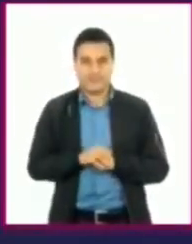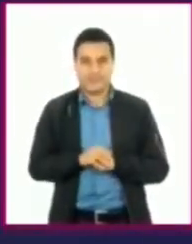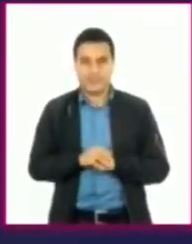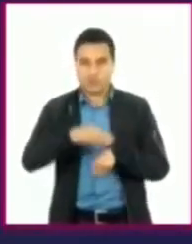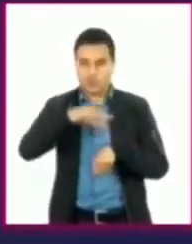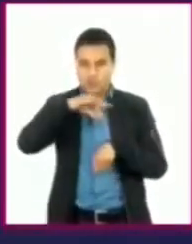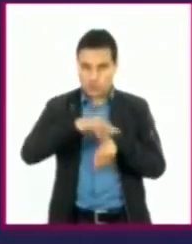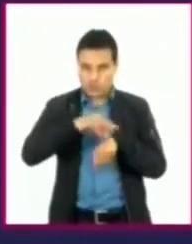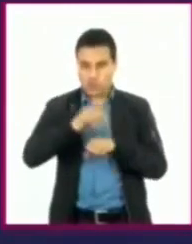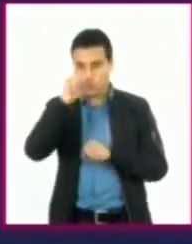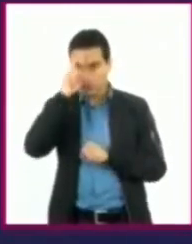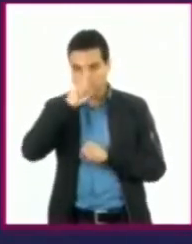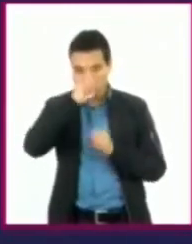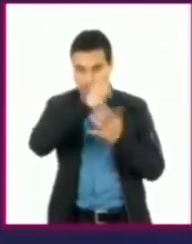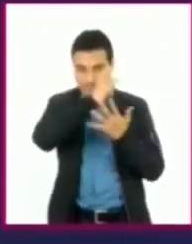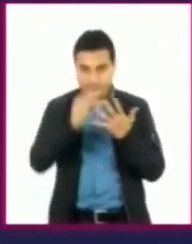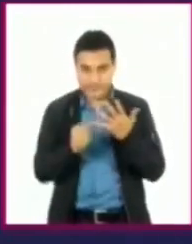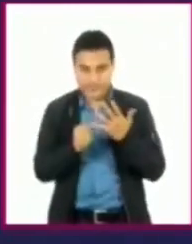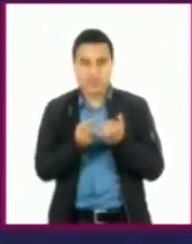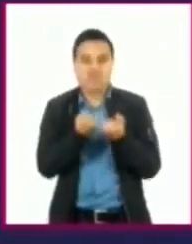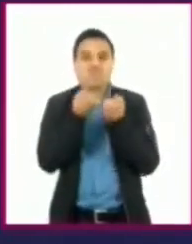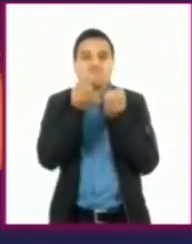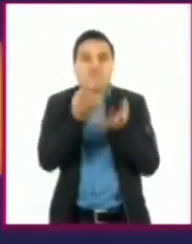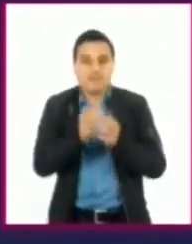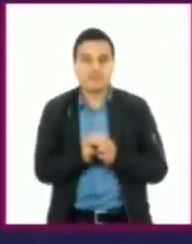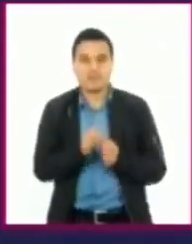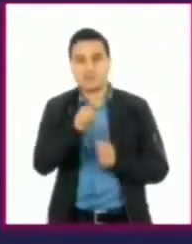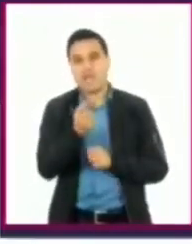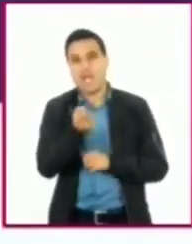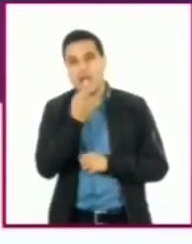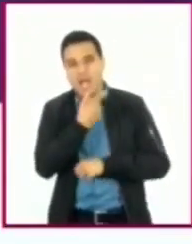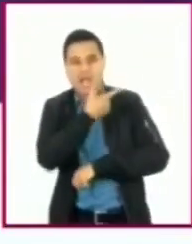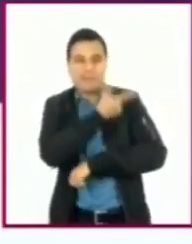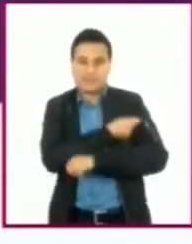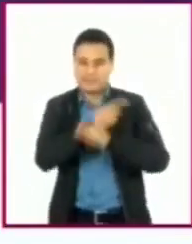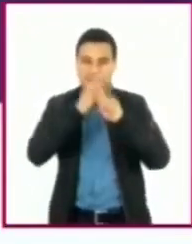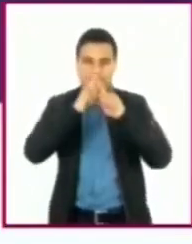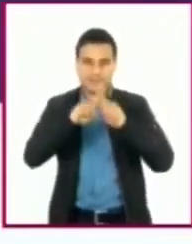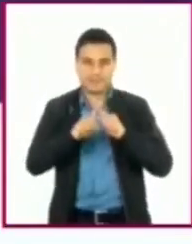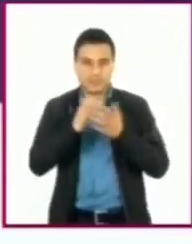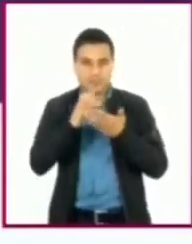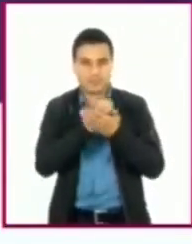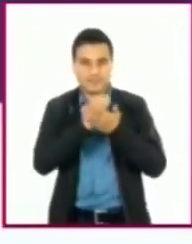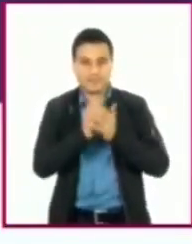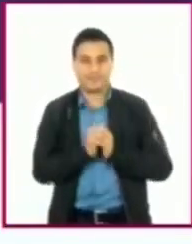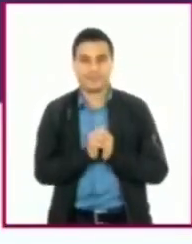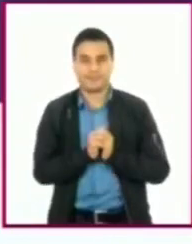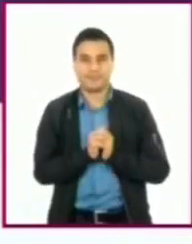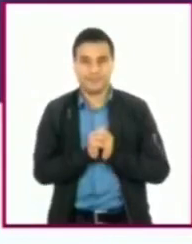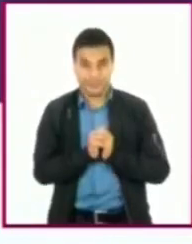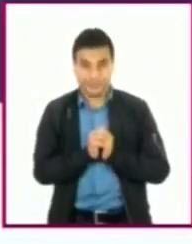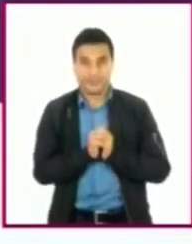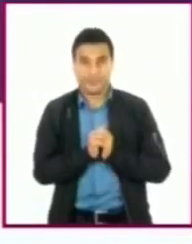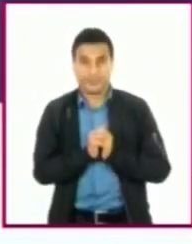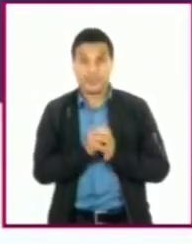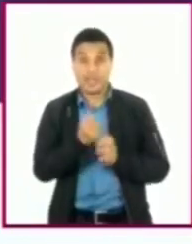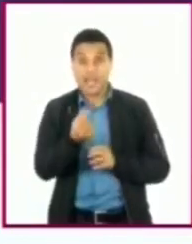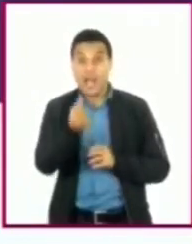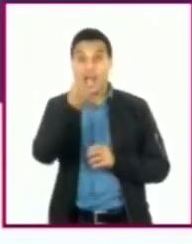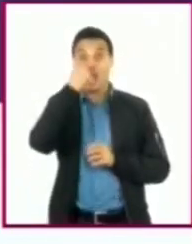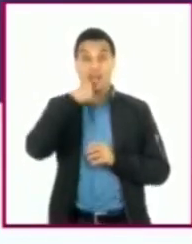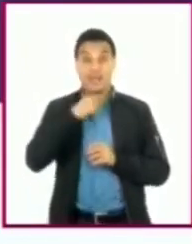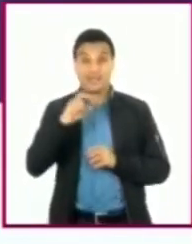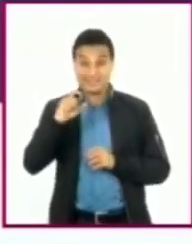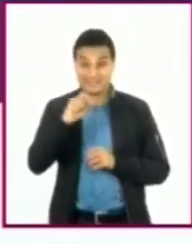efectivo para aliviar tu enfermedad o tratar tus síntomas. El sistema que hace que nuestro cuerpo se defienda de forma natural